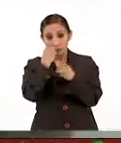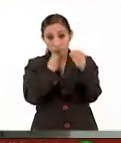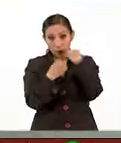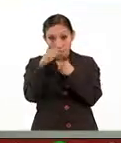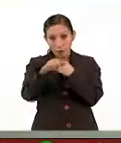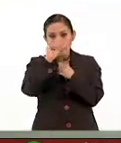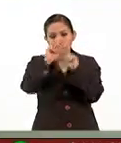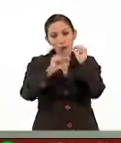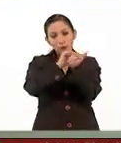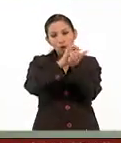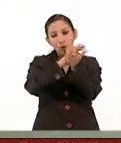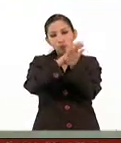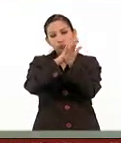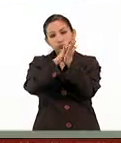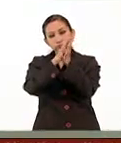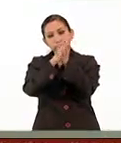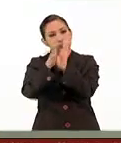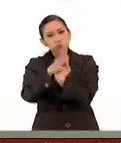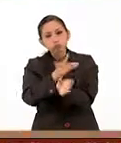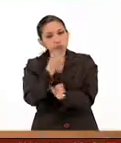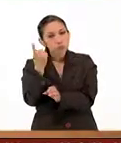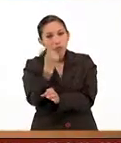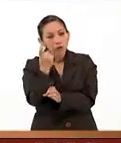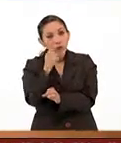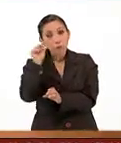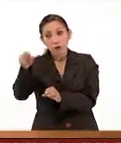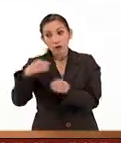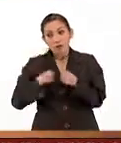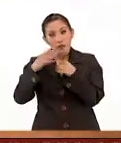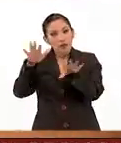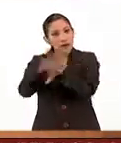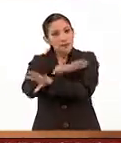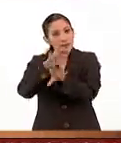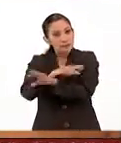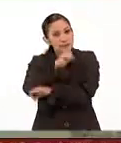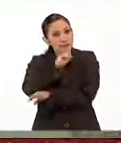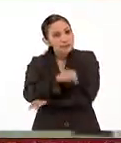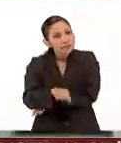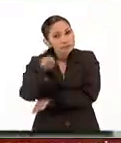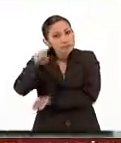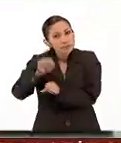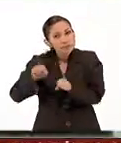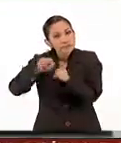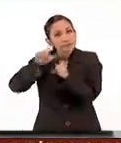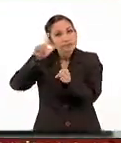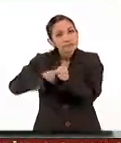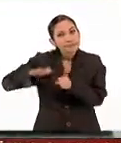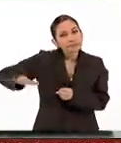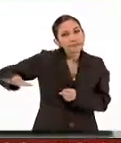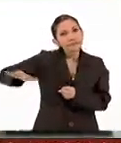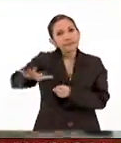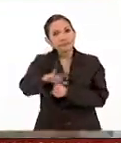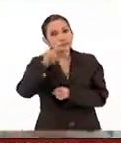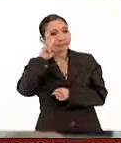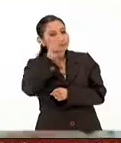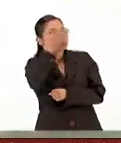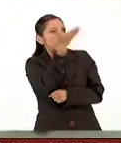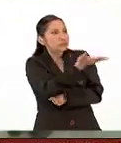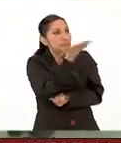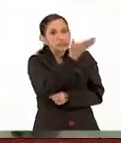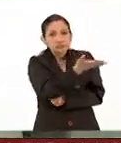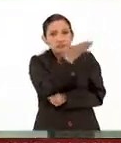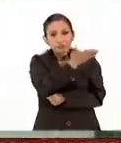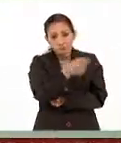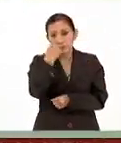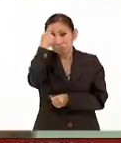venido modificando debido a nuestro ritmo de vida, a lo que la propia sociedad nos va demandando